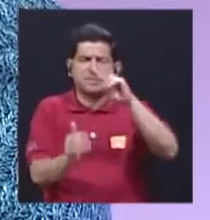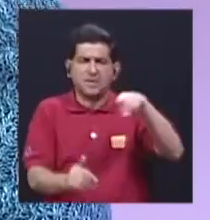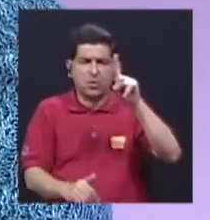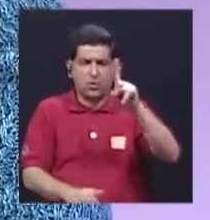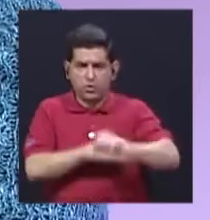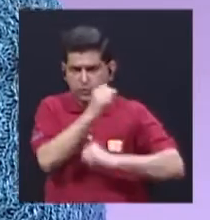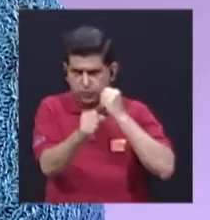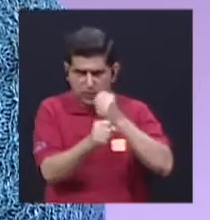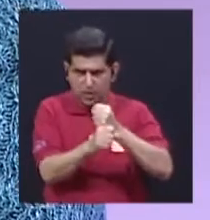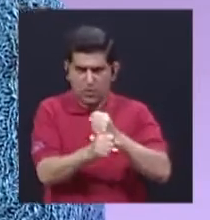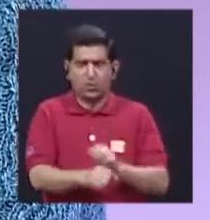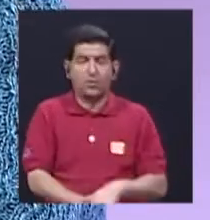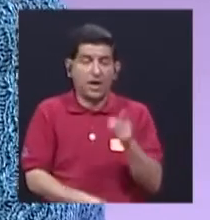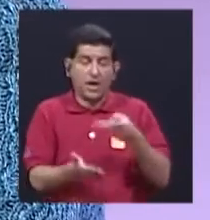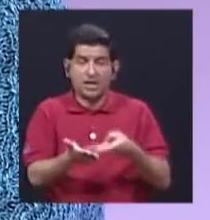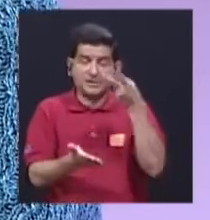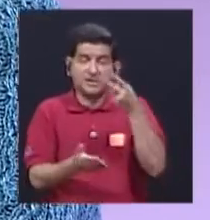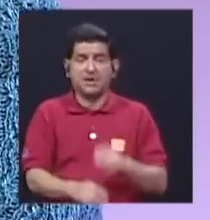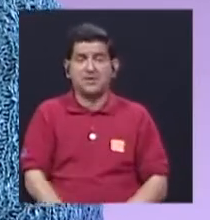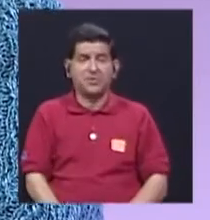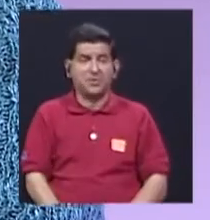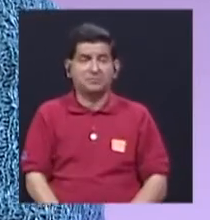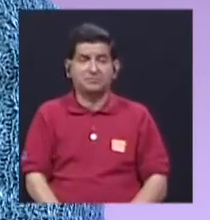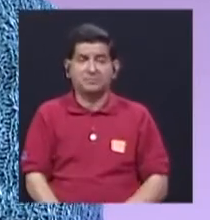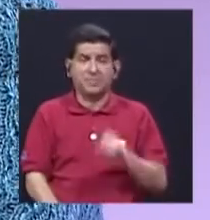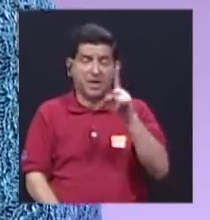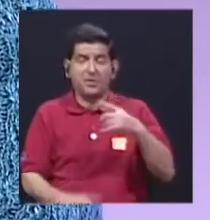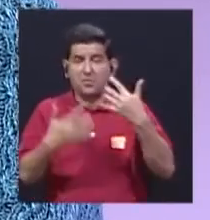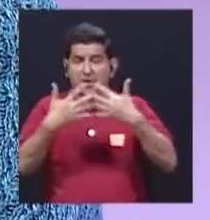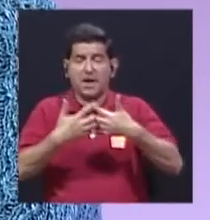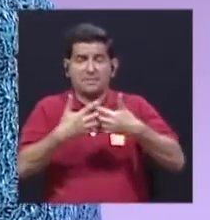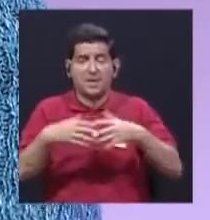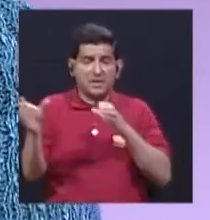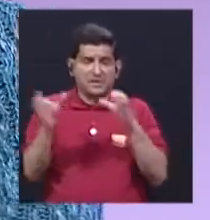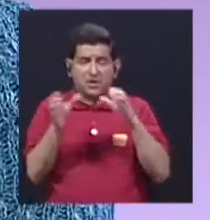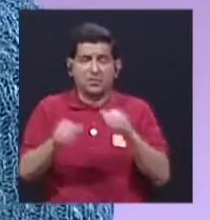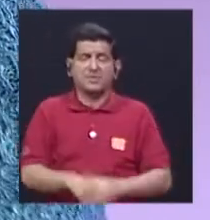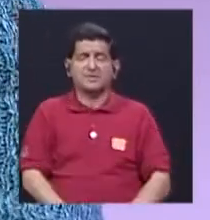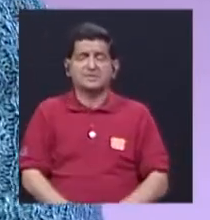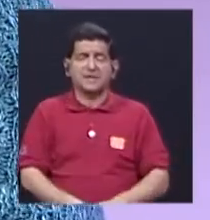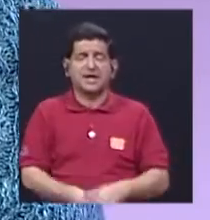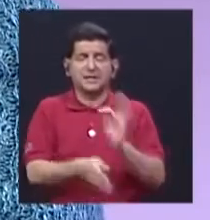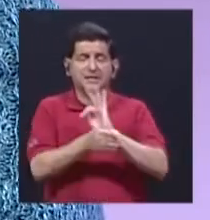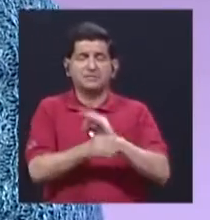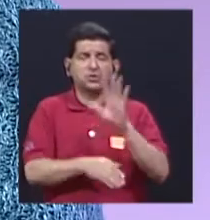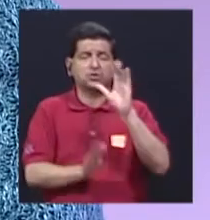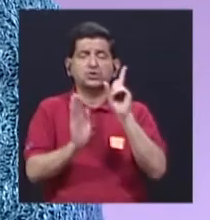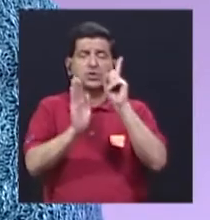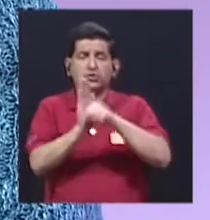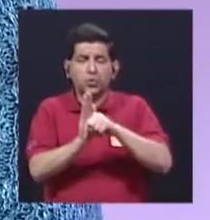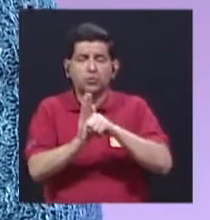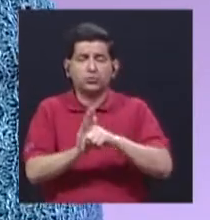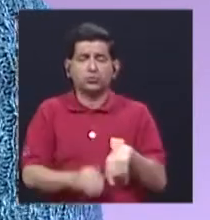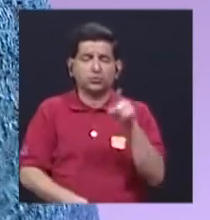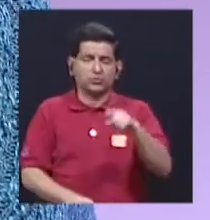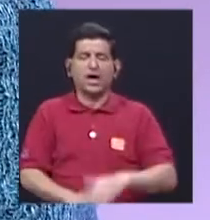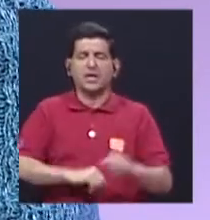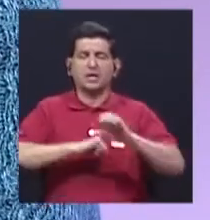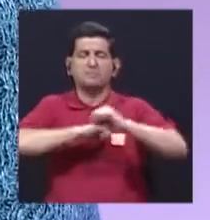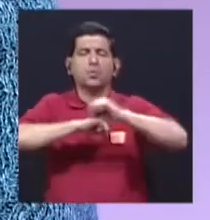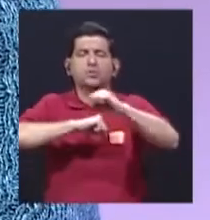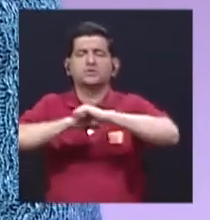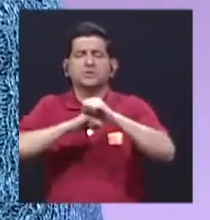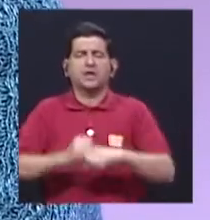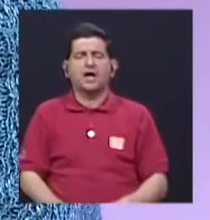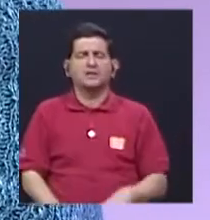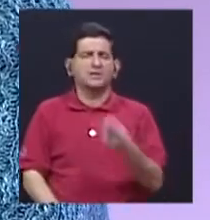año. Ese monto se recupera en una emisora comercial de televisión con cinco segundos de pauta. Sobra